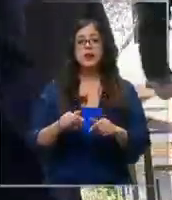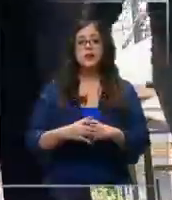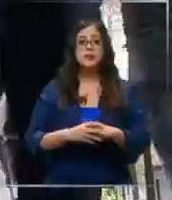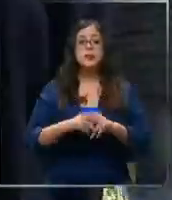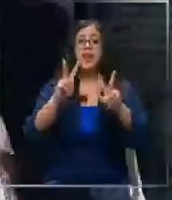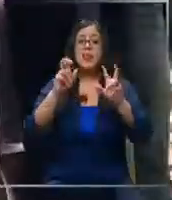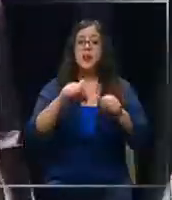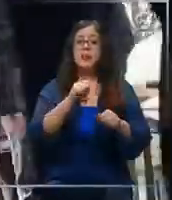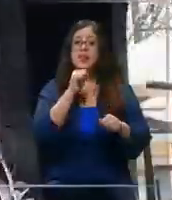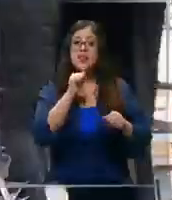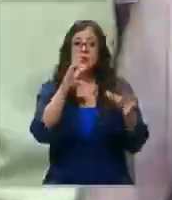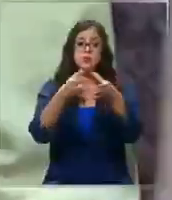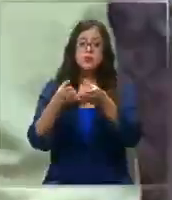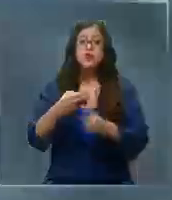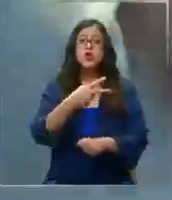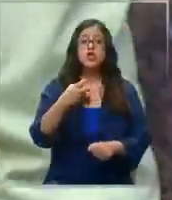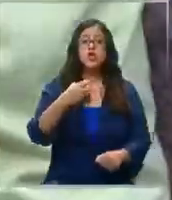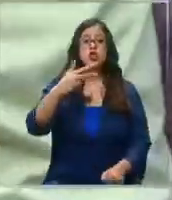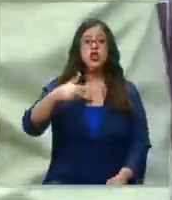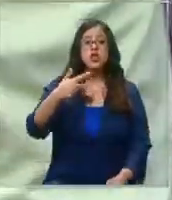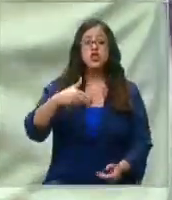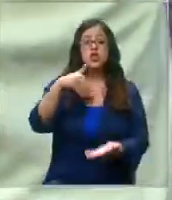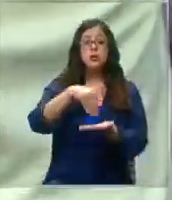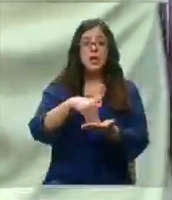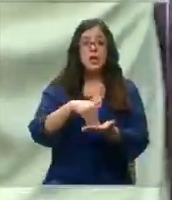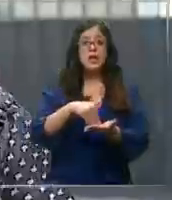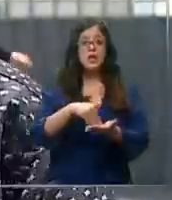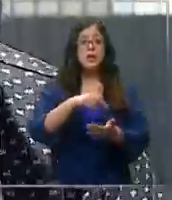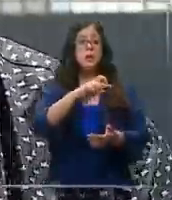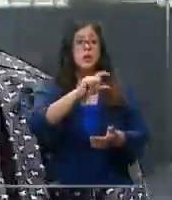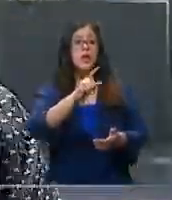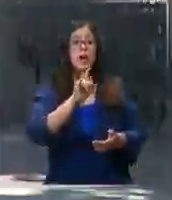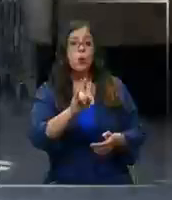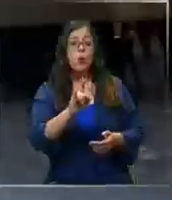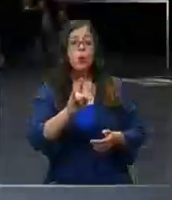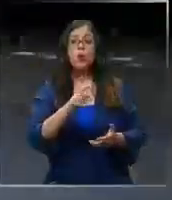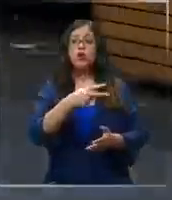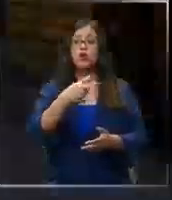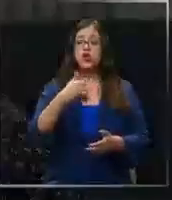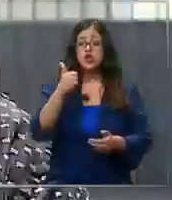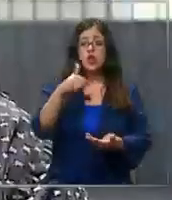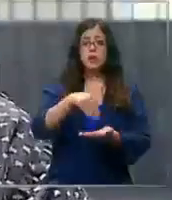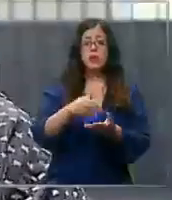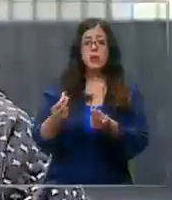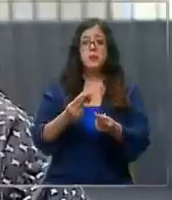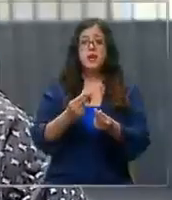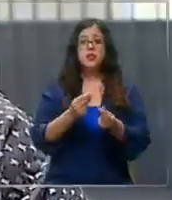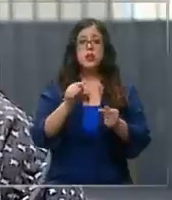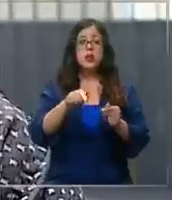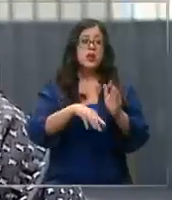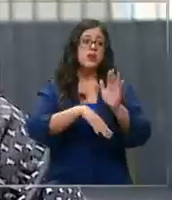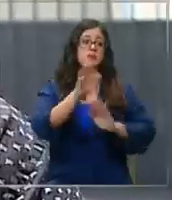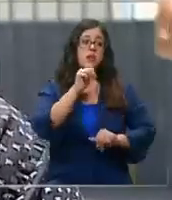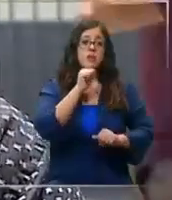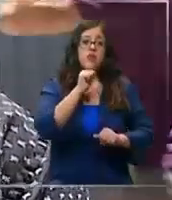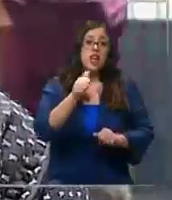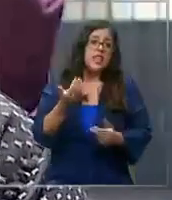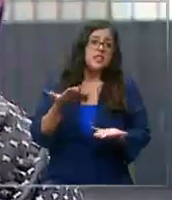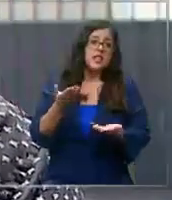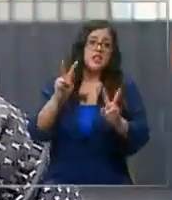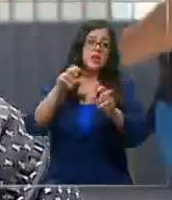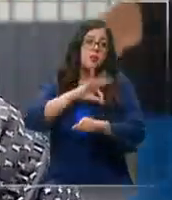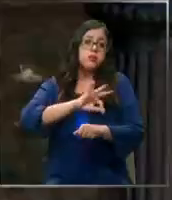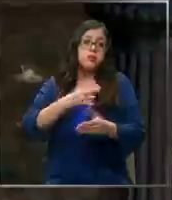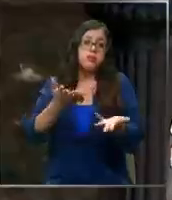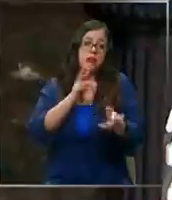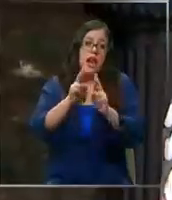La línea de la pobreza está en 218.000 y la PGU en 206.000 pesos. Está más alta la pobreza que la pensión. Ahí